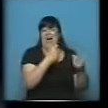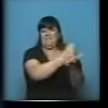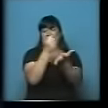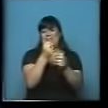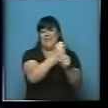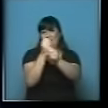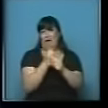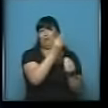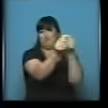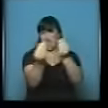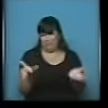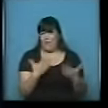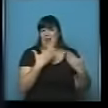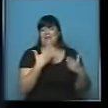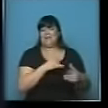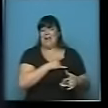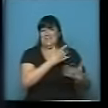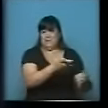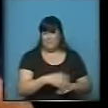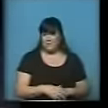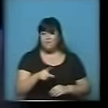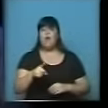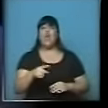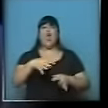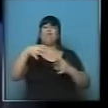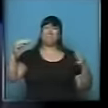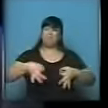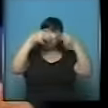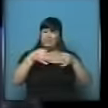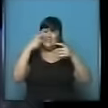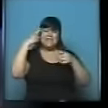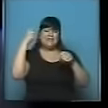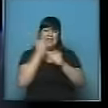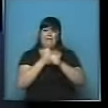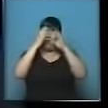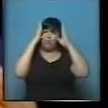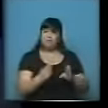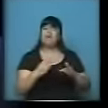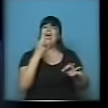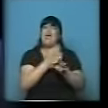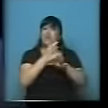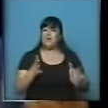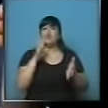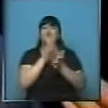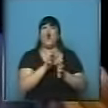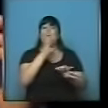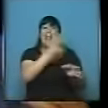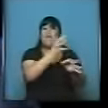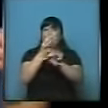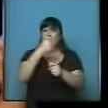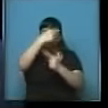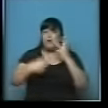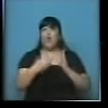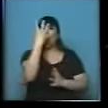eso, mi compromiso con la educación, de llevar adelante, inclusive a lo largo de estos años, un sistema educativo con 4